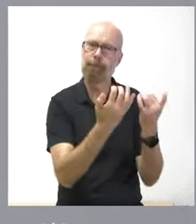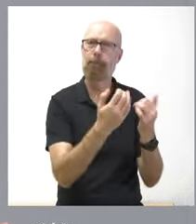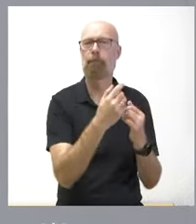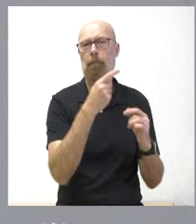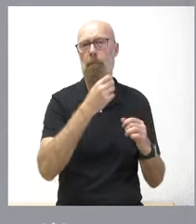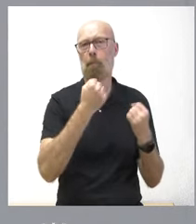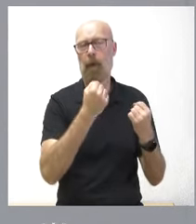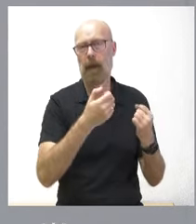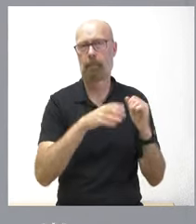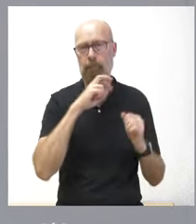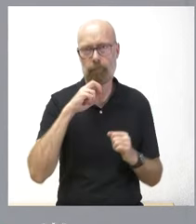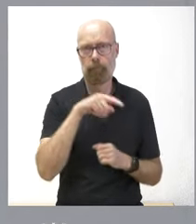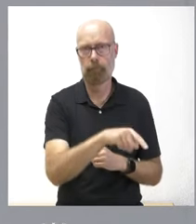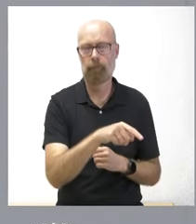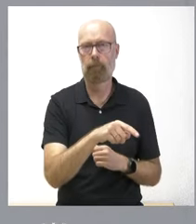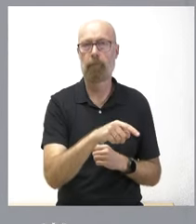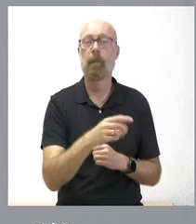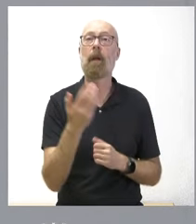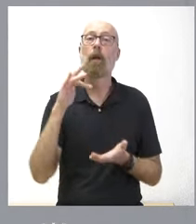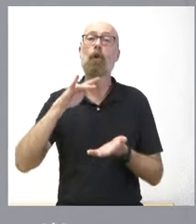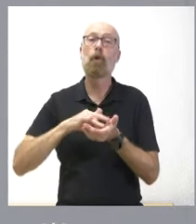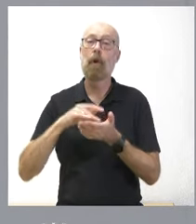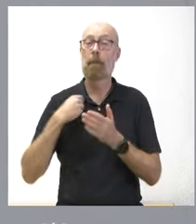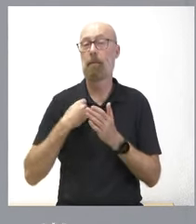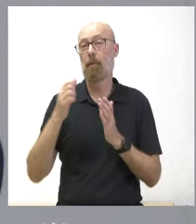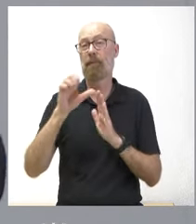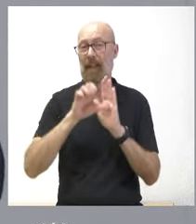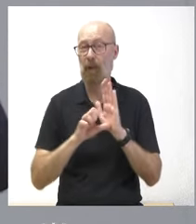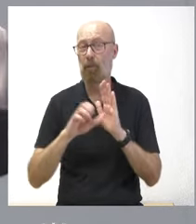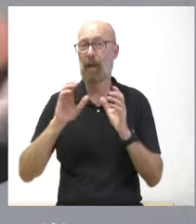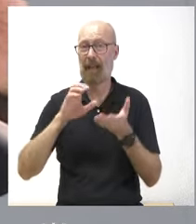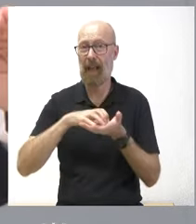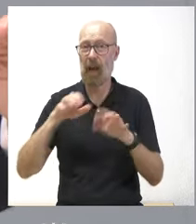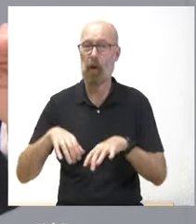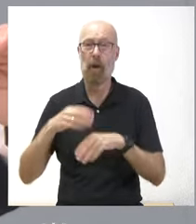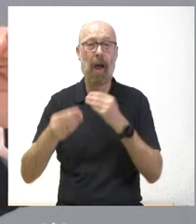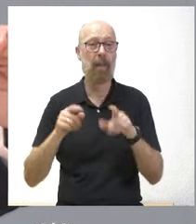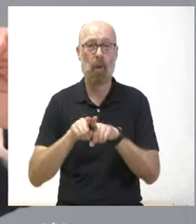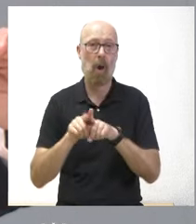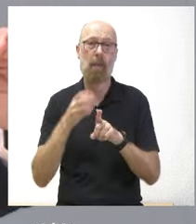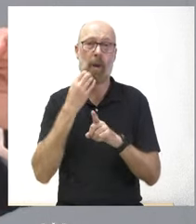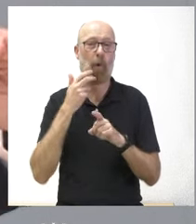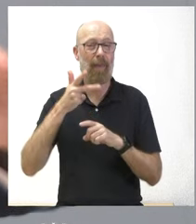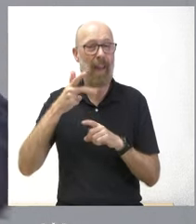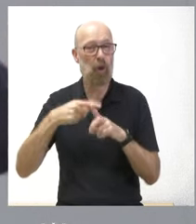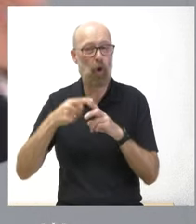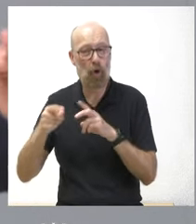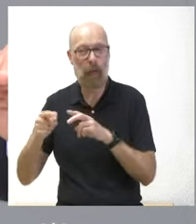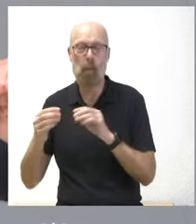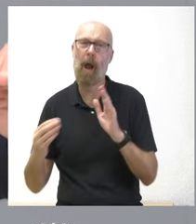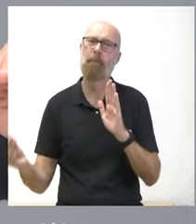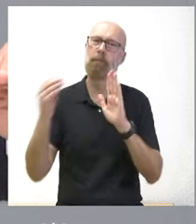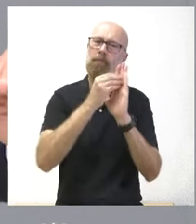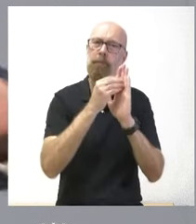Autonomía de Castilla y León era el mismo debate. Lo que hacíamos era elevar algunos derechos a rango estatutario y por tanto